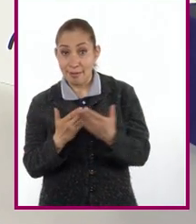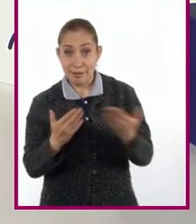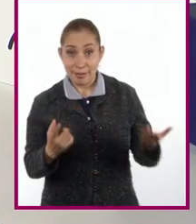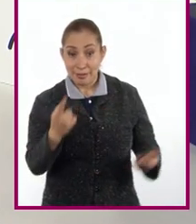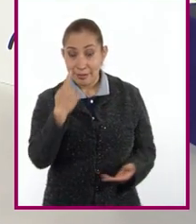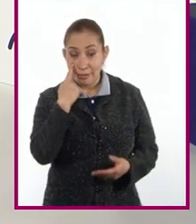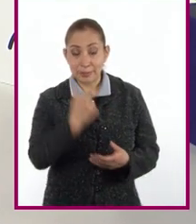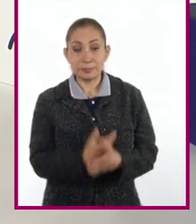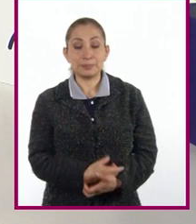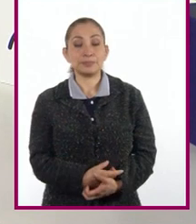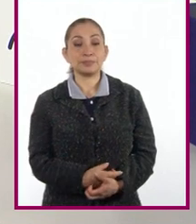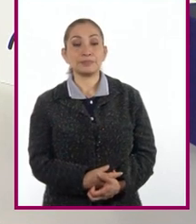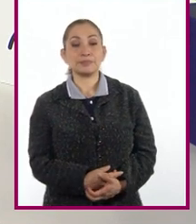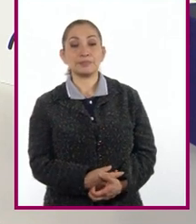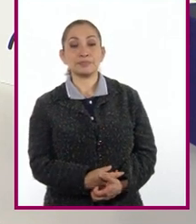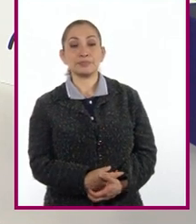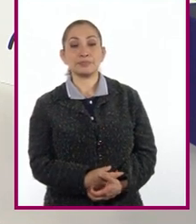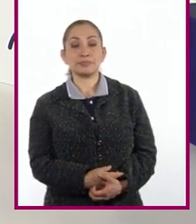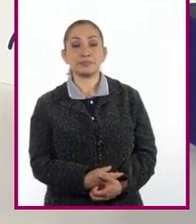Ahora...